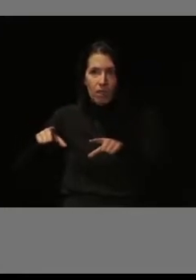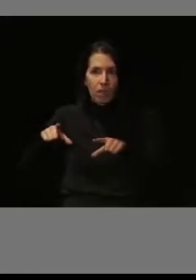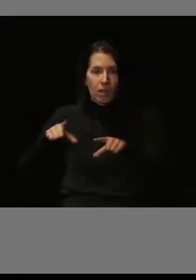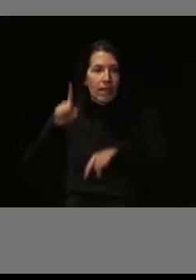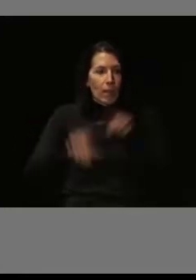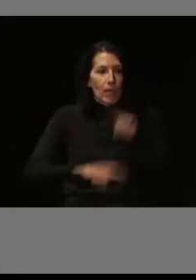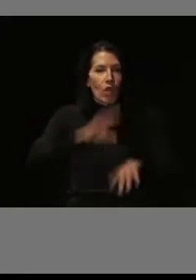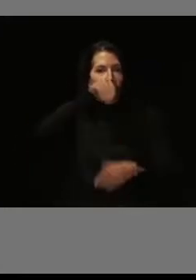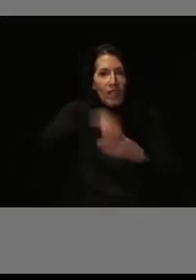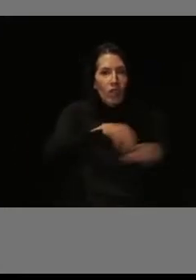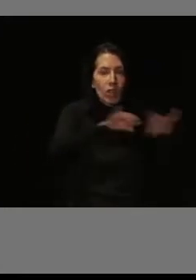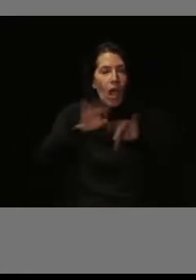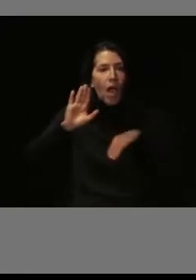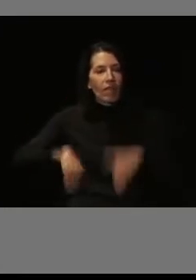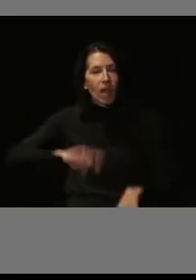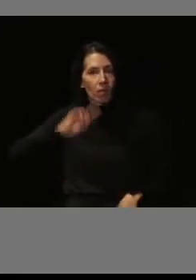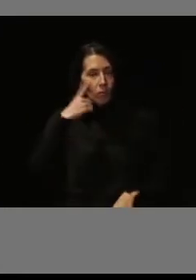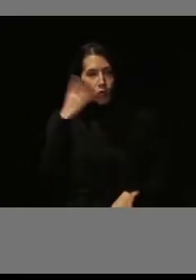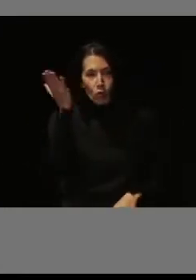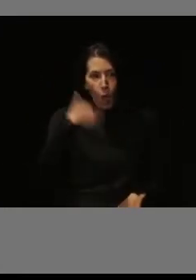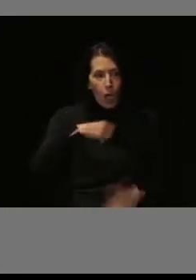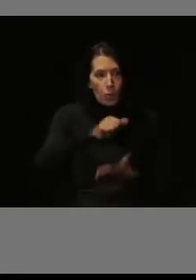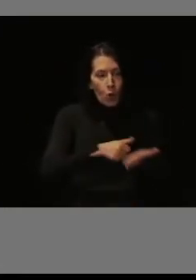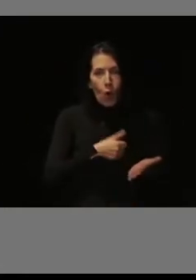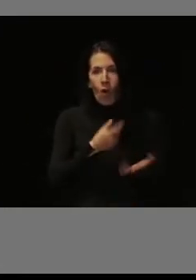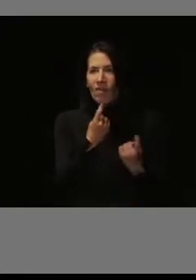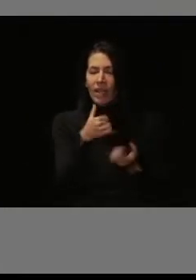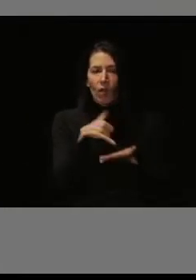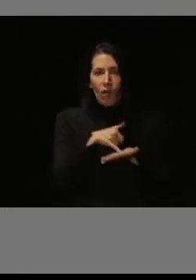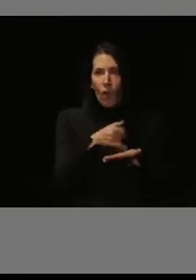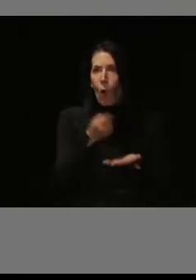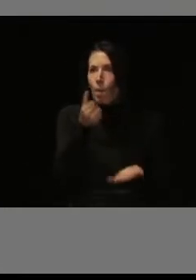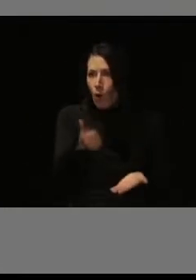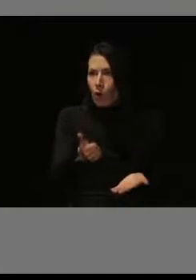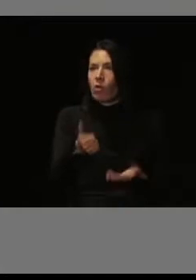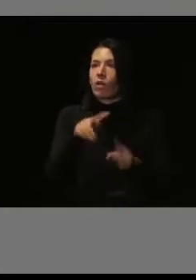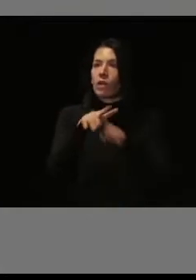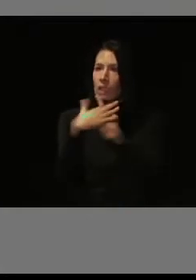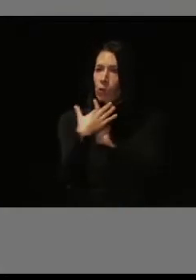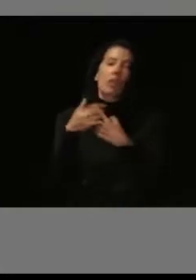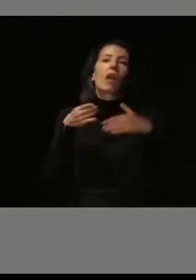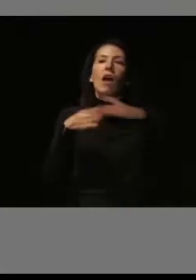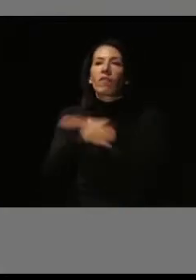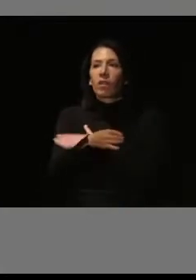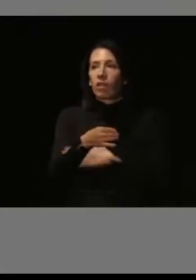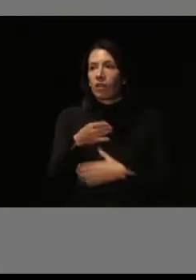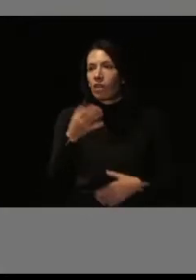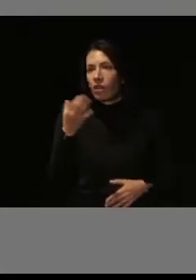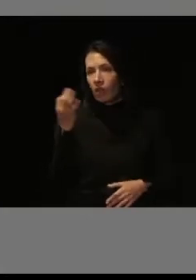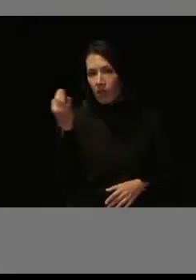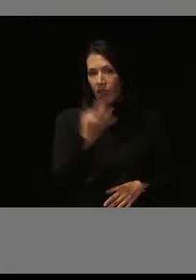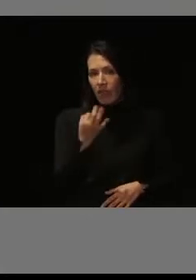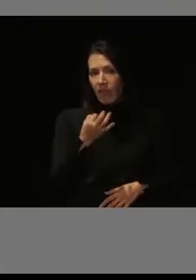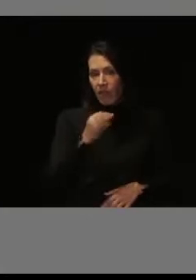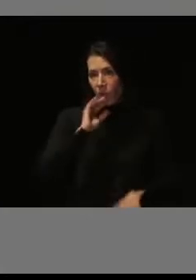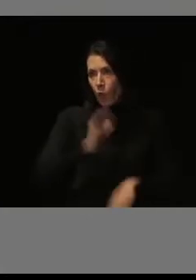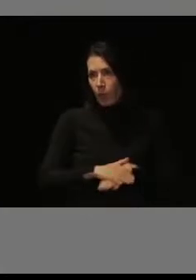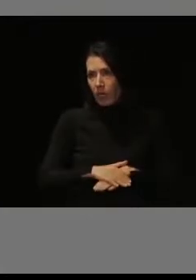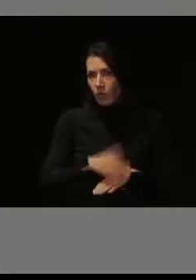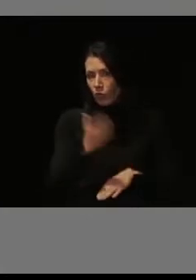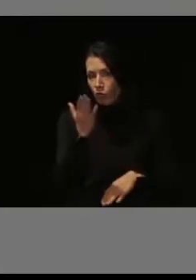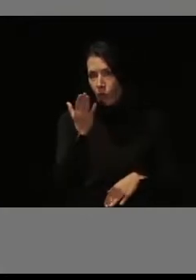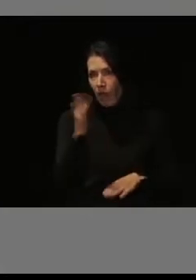distritos hemos encontrado ausencias o deficiencias en las condiciones de accesibilidad que deberían presentar.